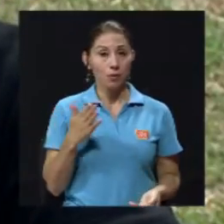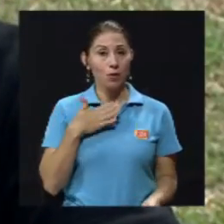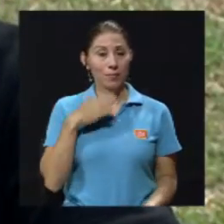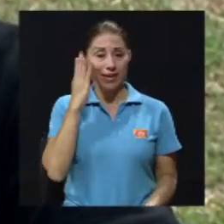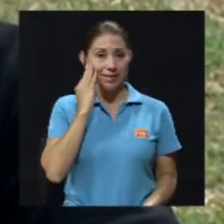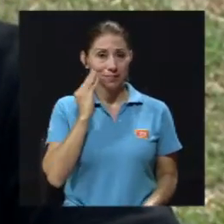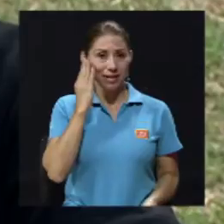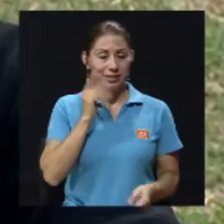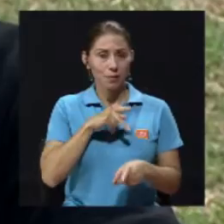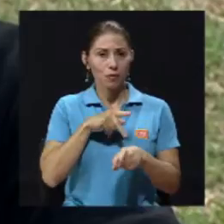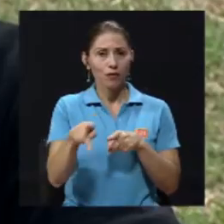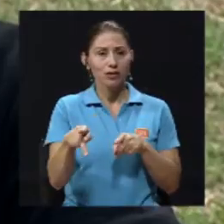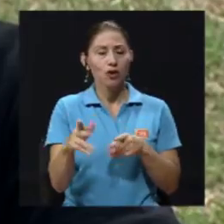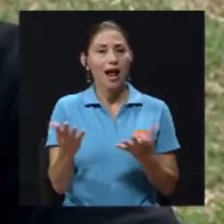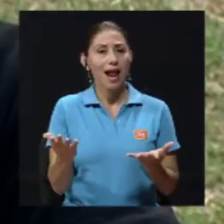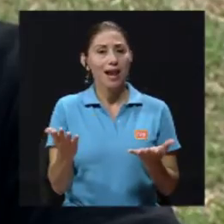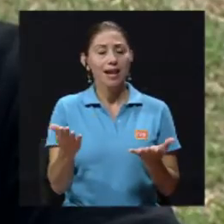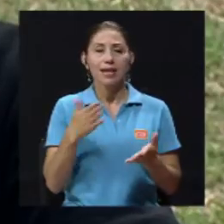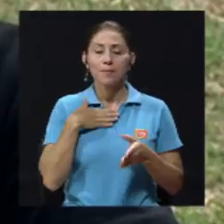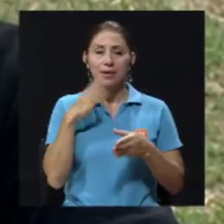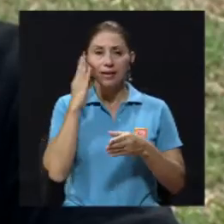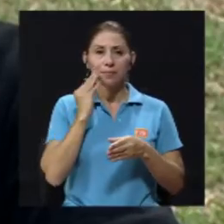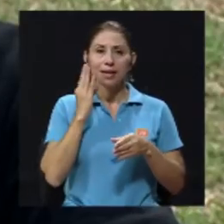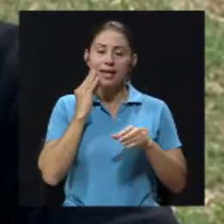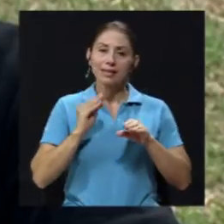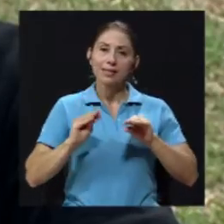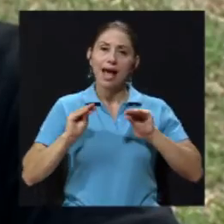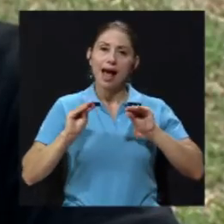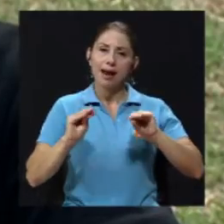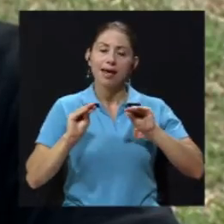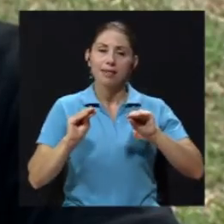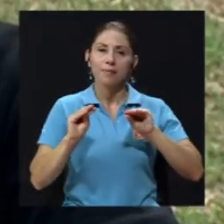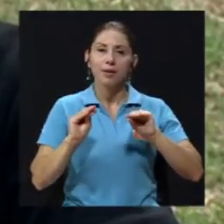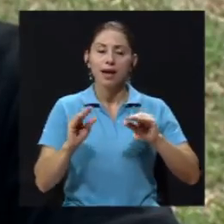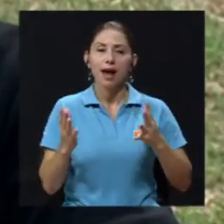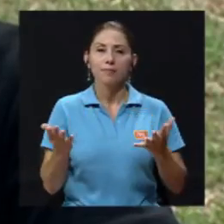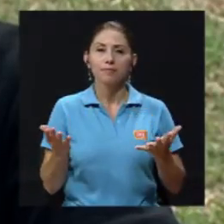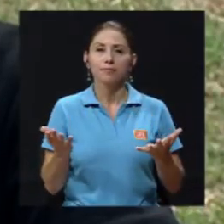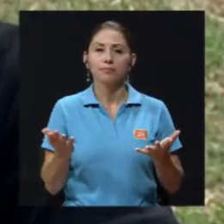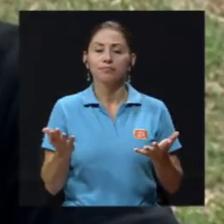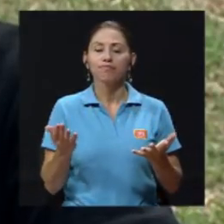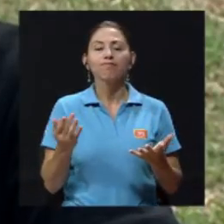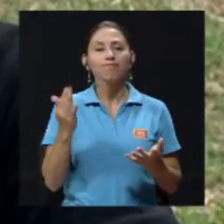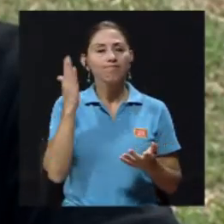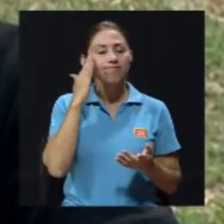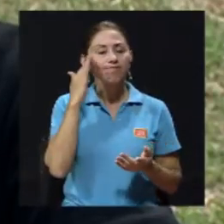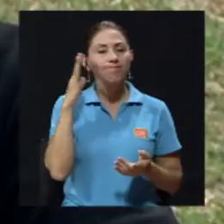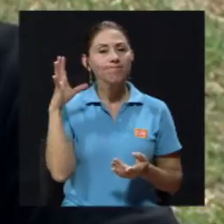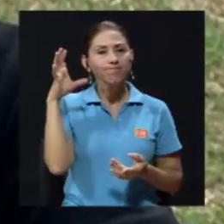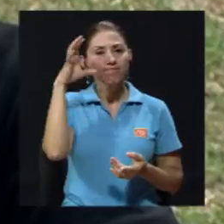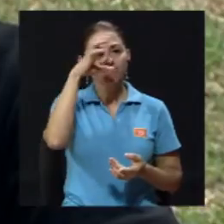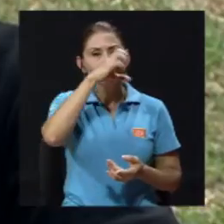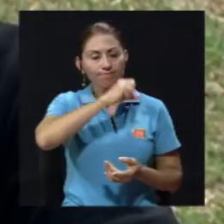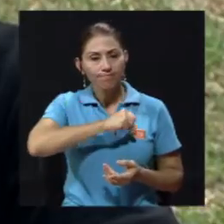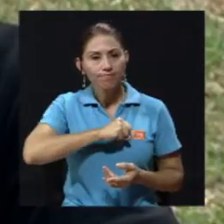profesional y académica me lleva a definir o